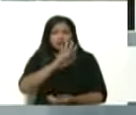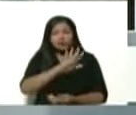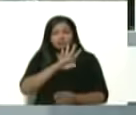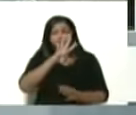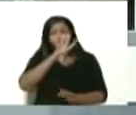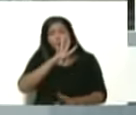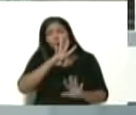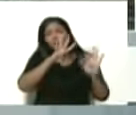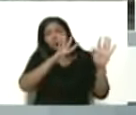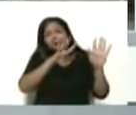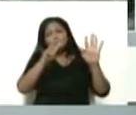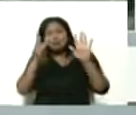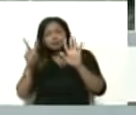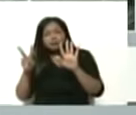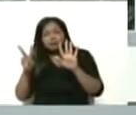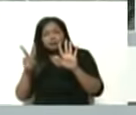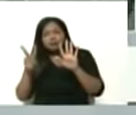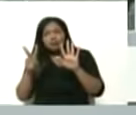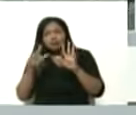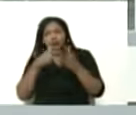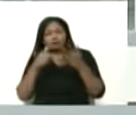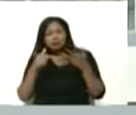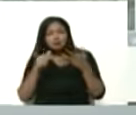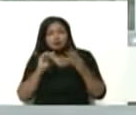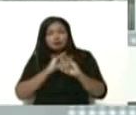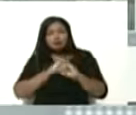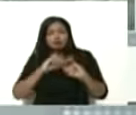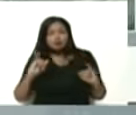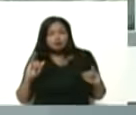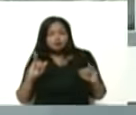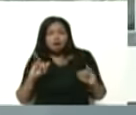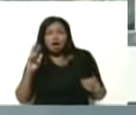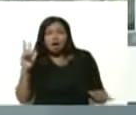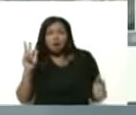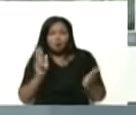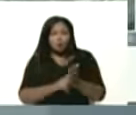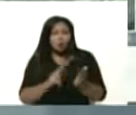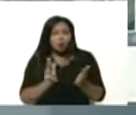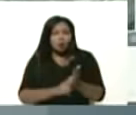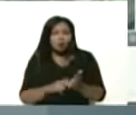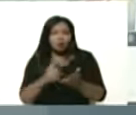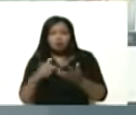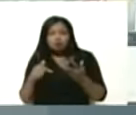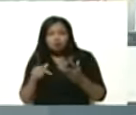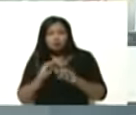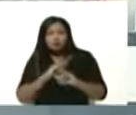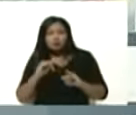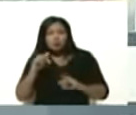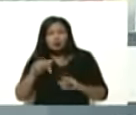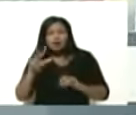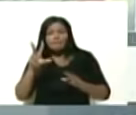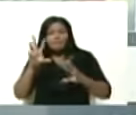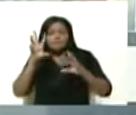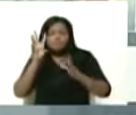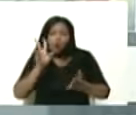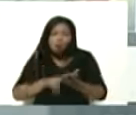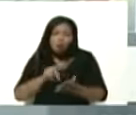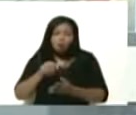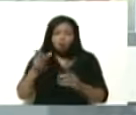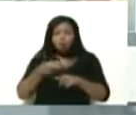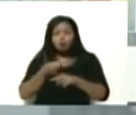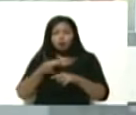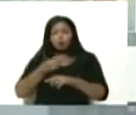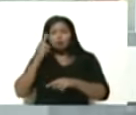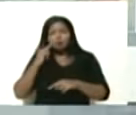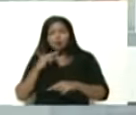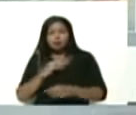597 códigos anacelarios de productos terminados aprobados por el gobierno bolivariano